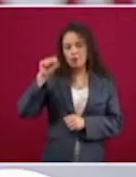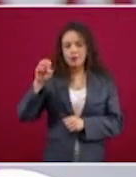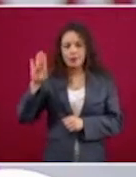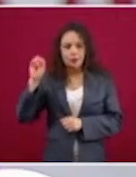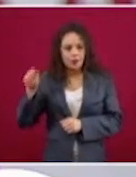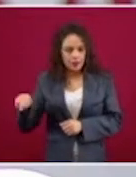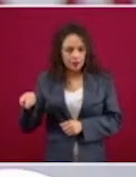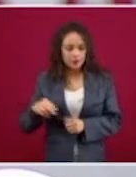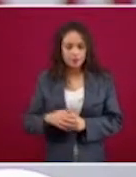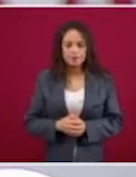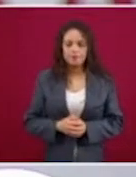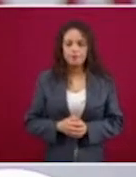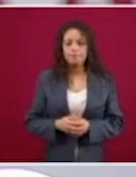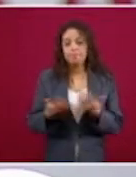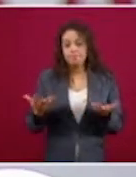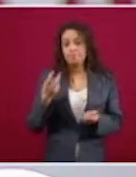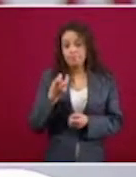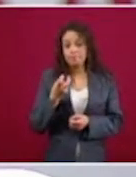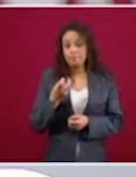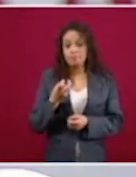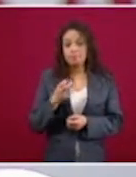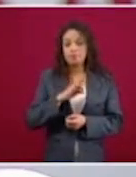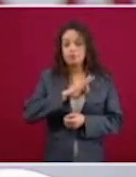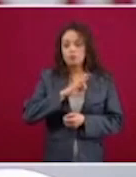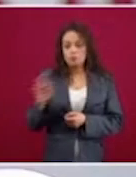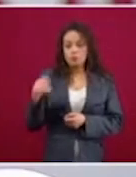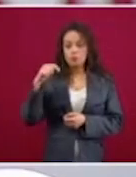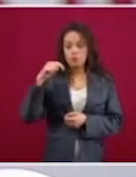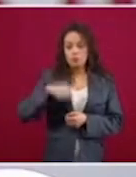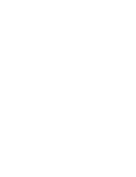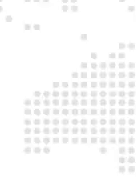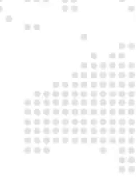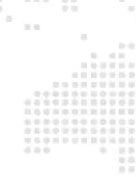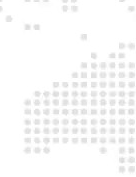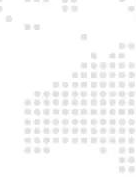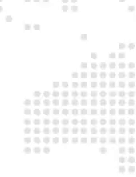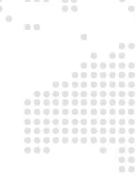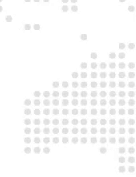la gran oportunidad de poder ayudar a nuestro país, que así nos los está demandando.